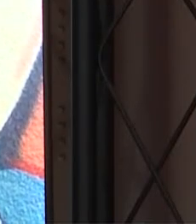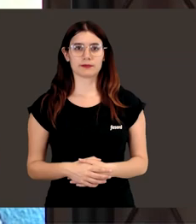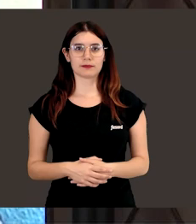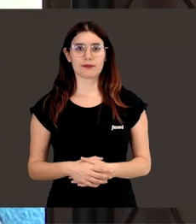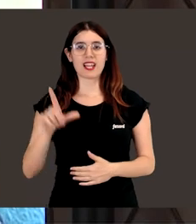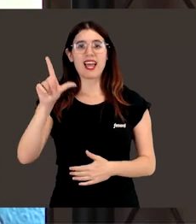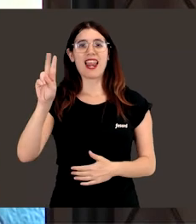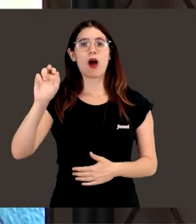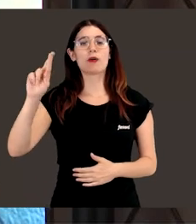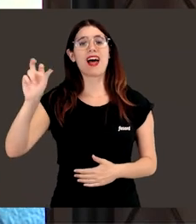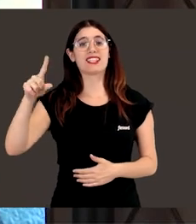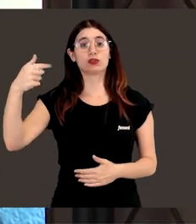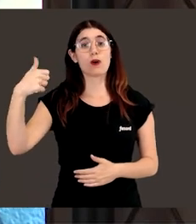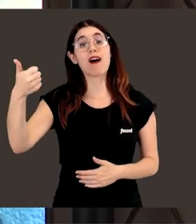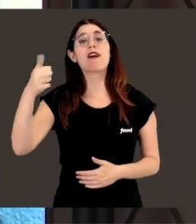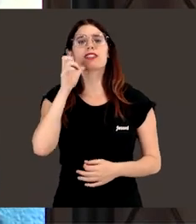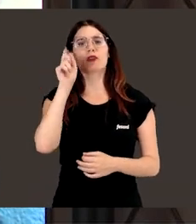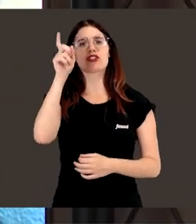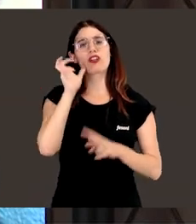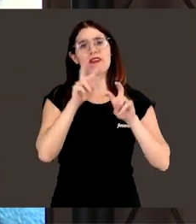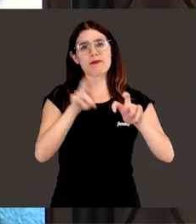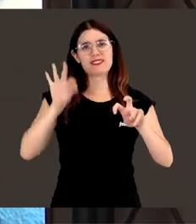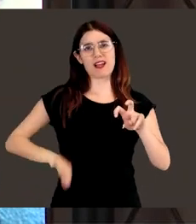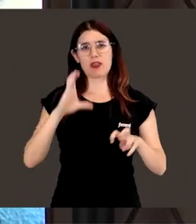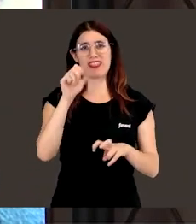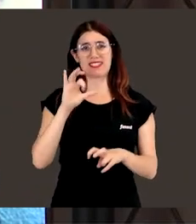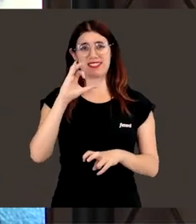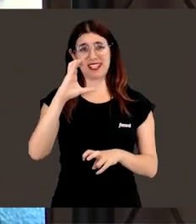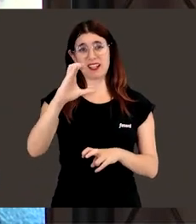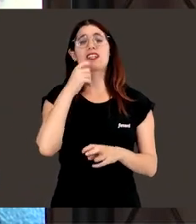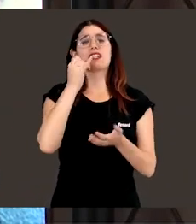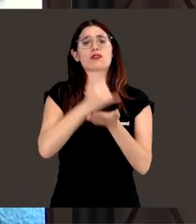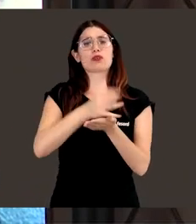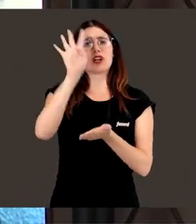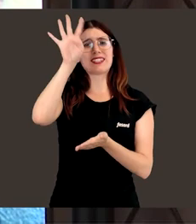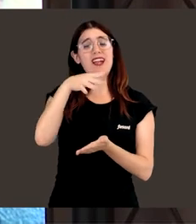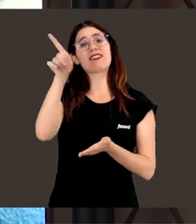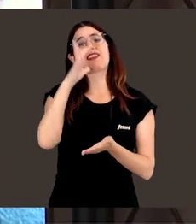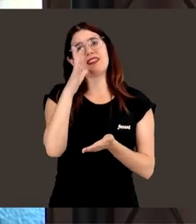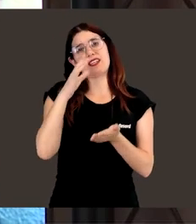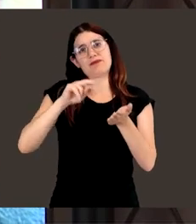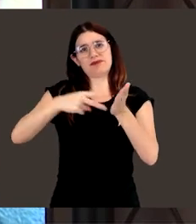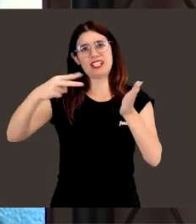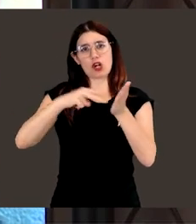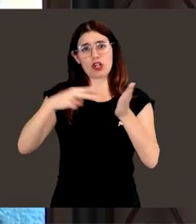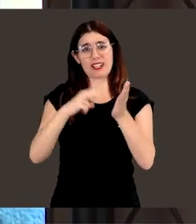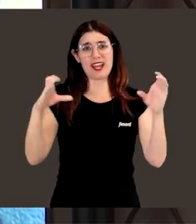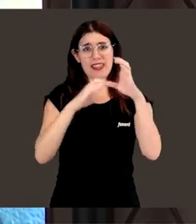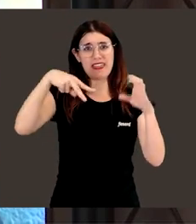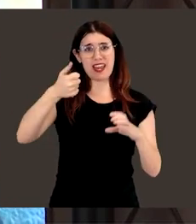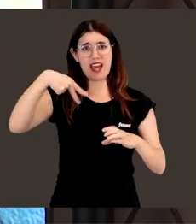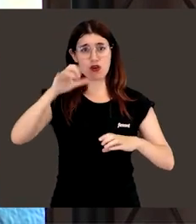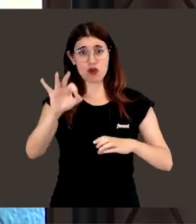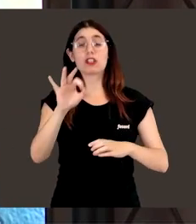Laura Lechuga es profesora de investigación del CSIC en el Instituto Catalán de Nanosciencia y Nanotecnología. Fue además la